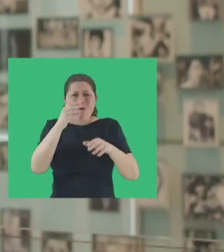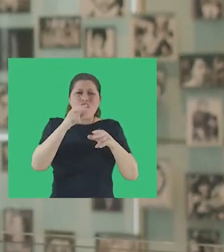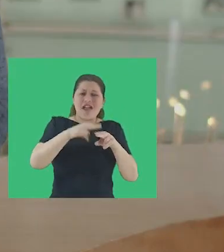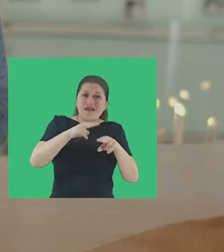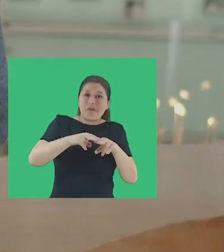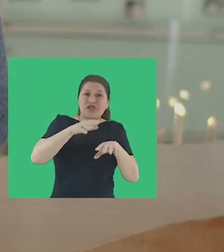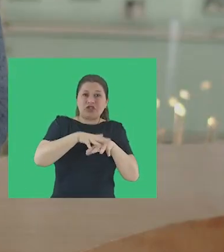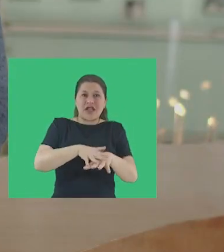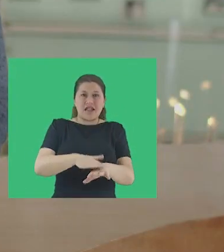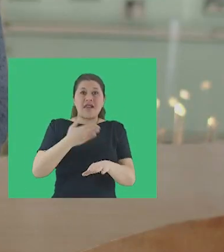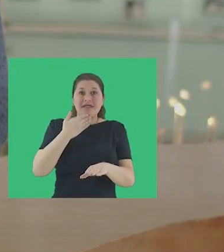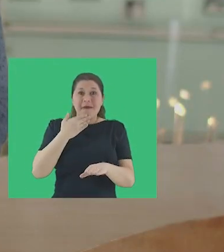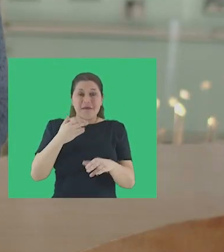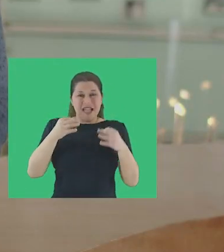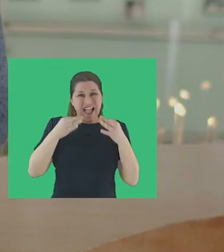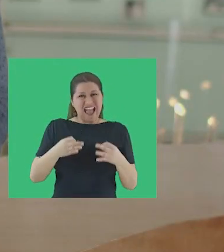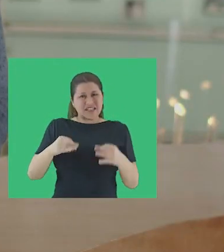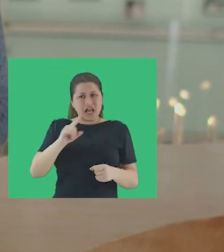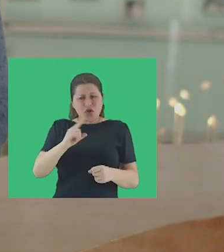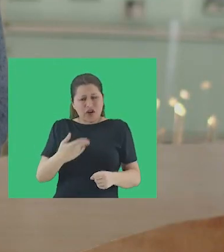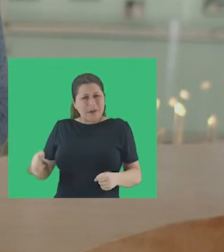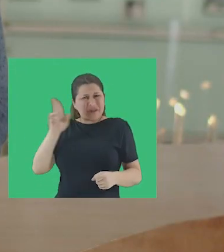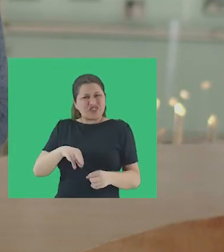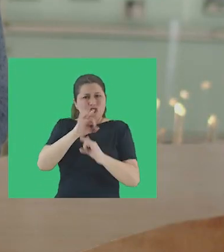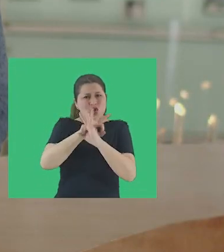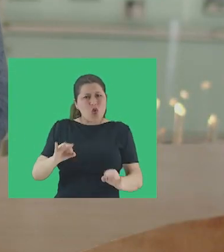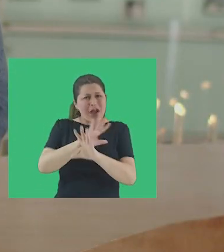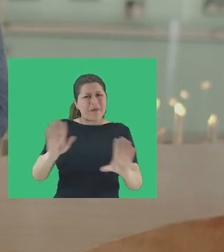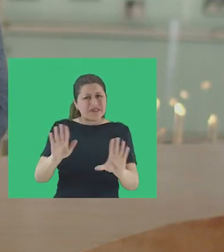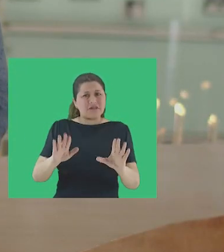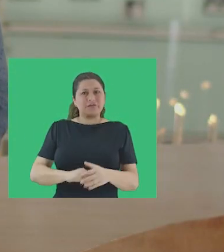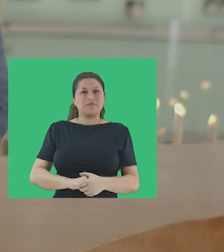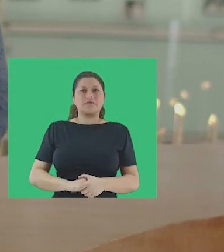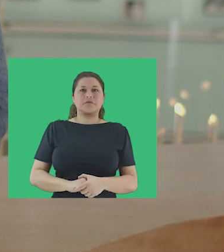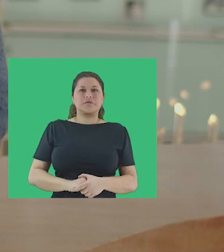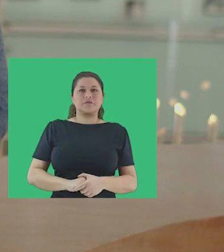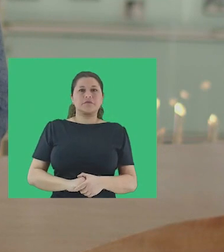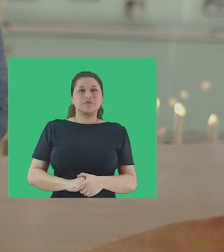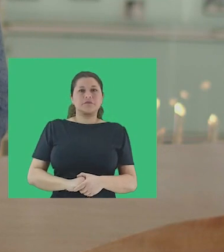reparación integral y por las garantías de no repetición. ¡Nunca más!